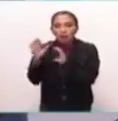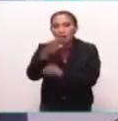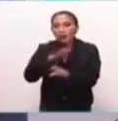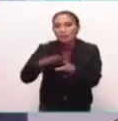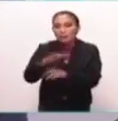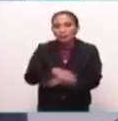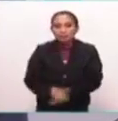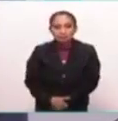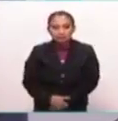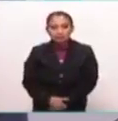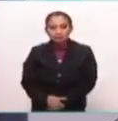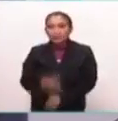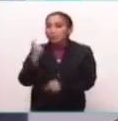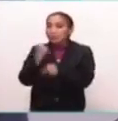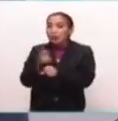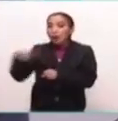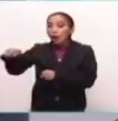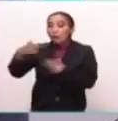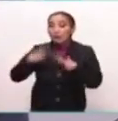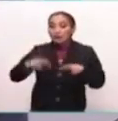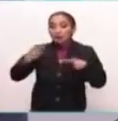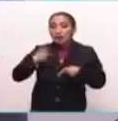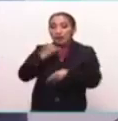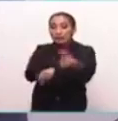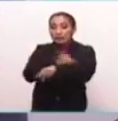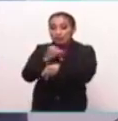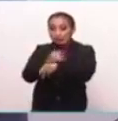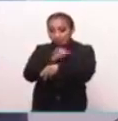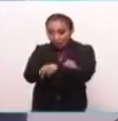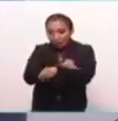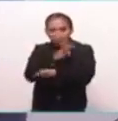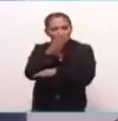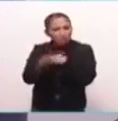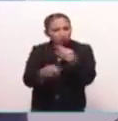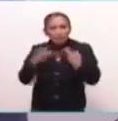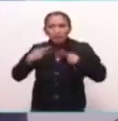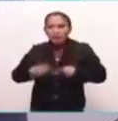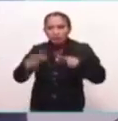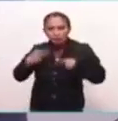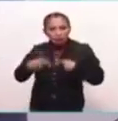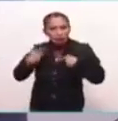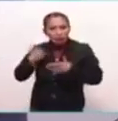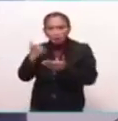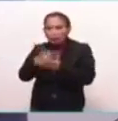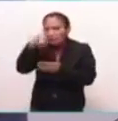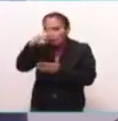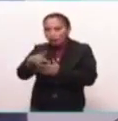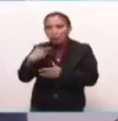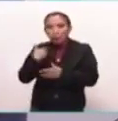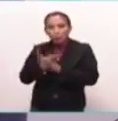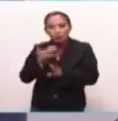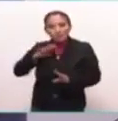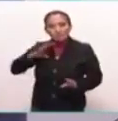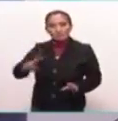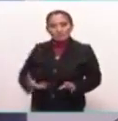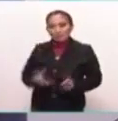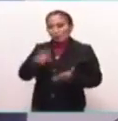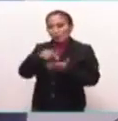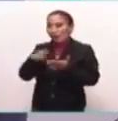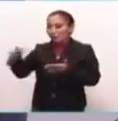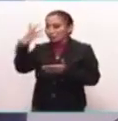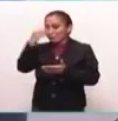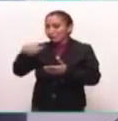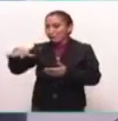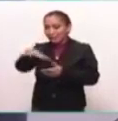ambiental. Que primero que los ciudadanos de Iztapalapa y todos los ciudadanos de la Ciudad de México, estamos muy orgullosos que